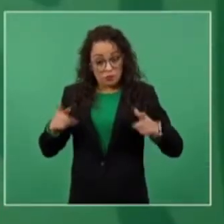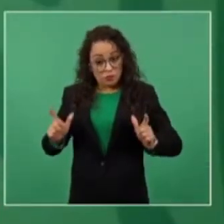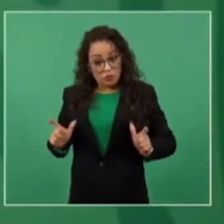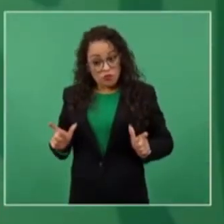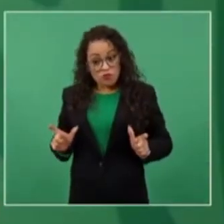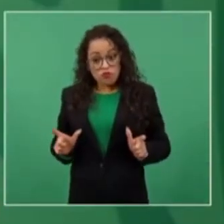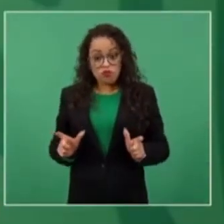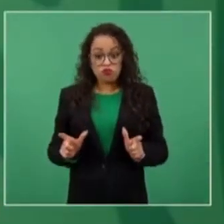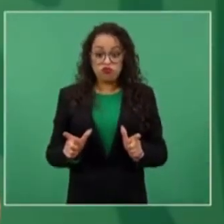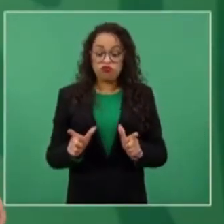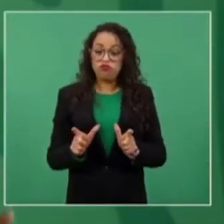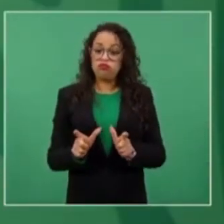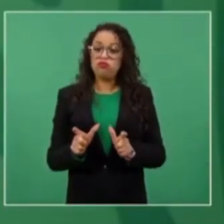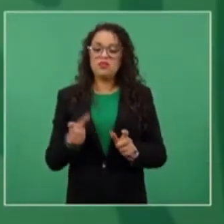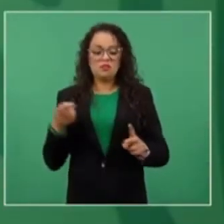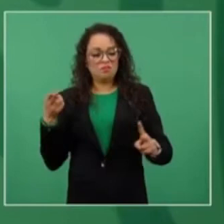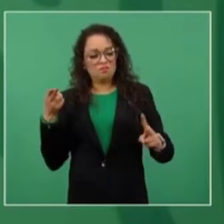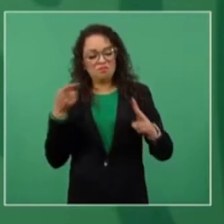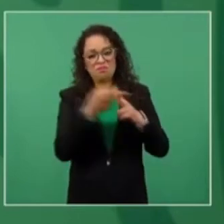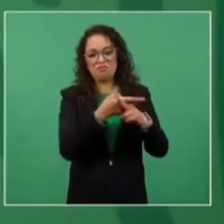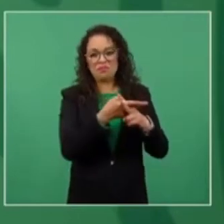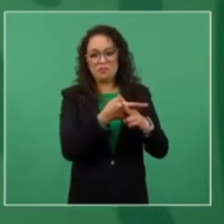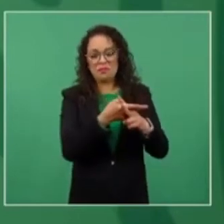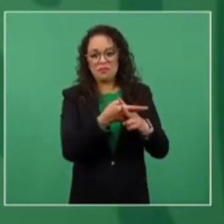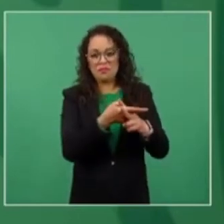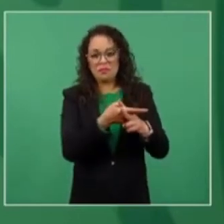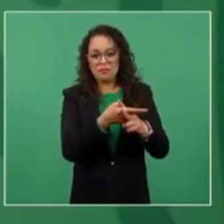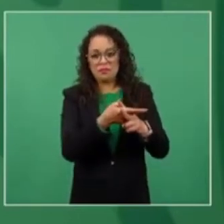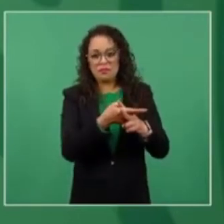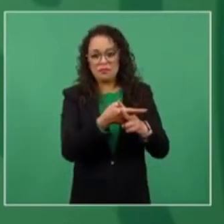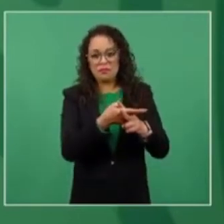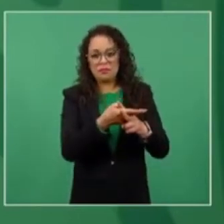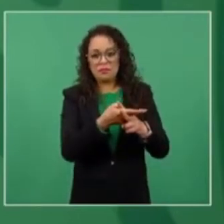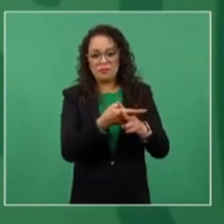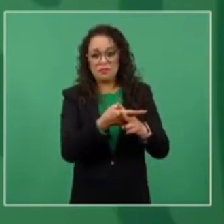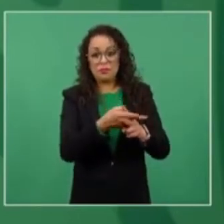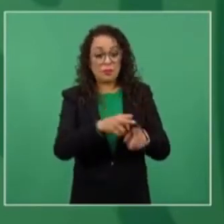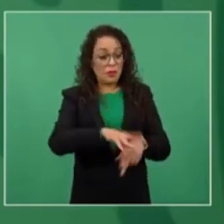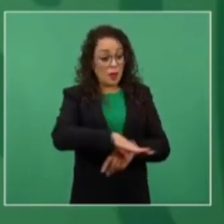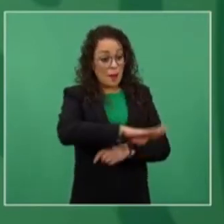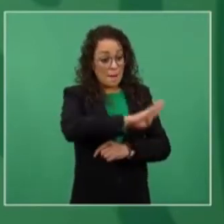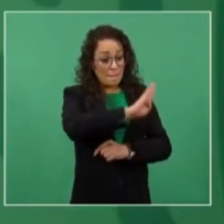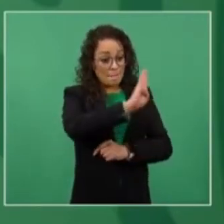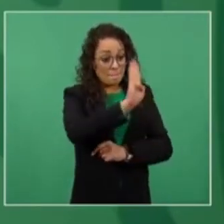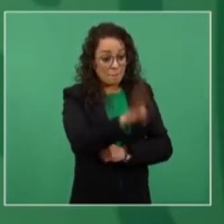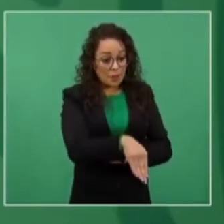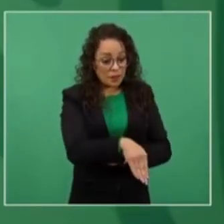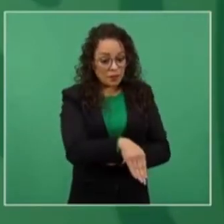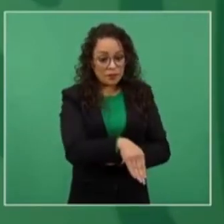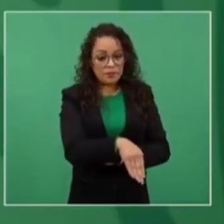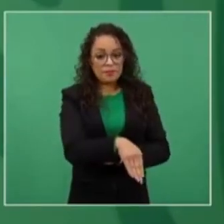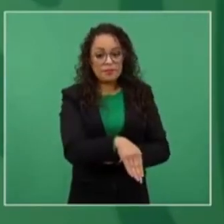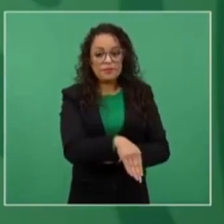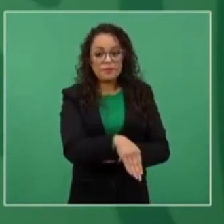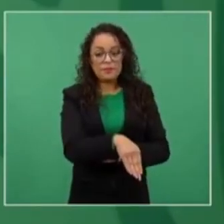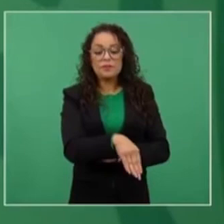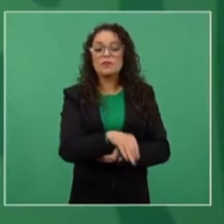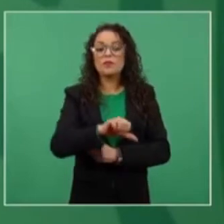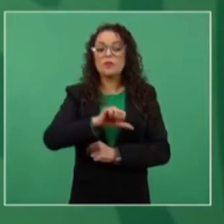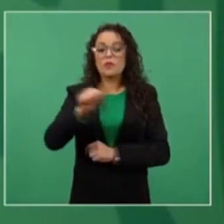y en la sustitución no entró